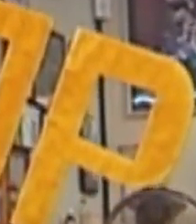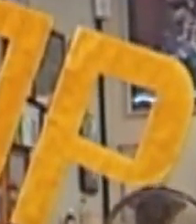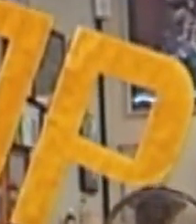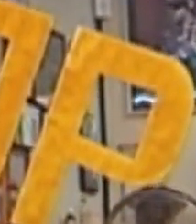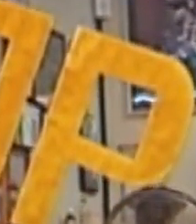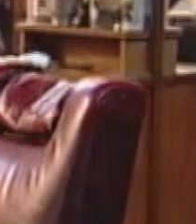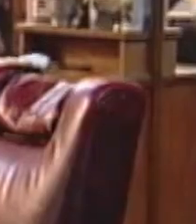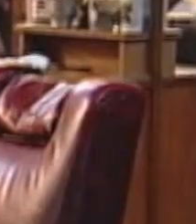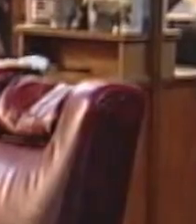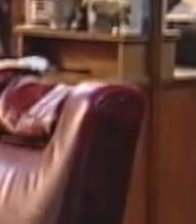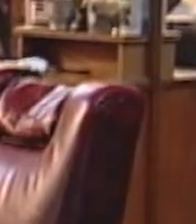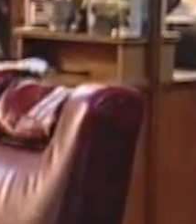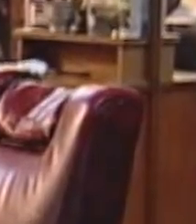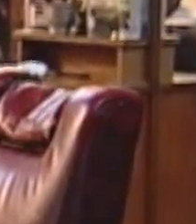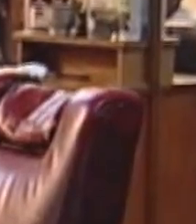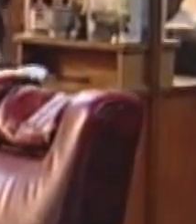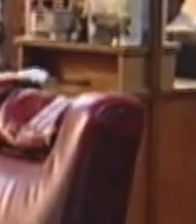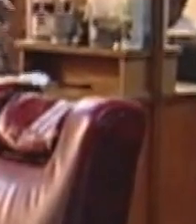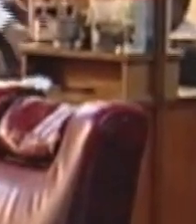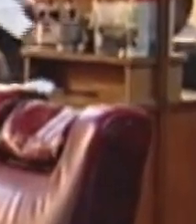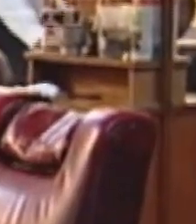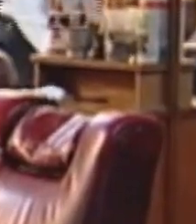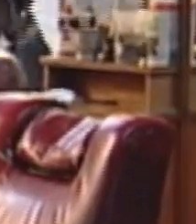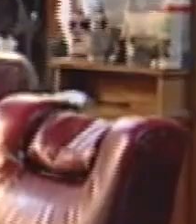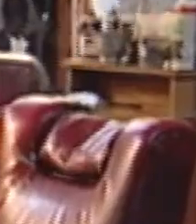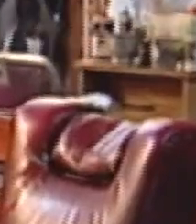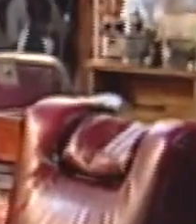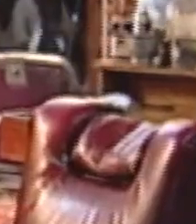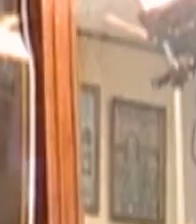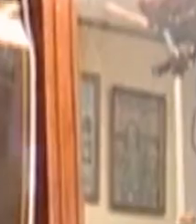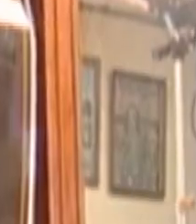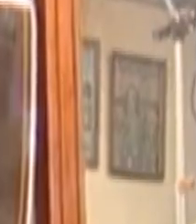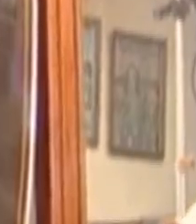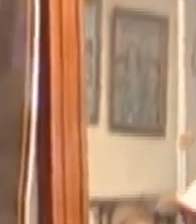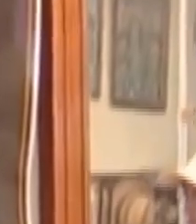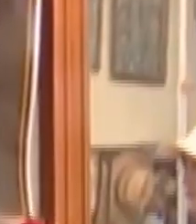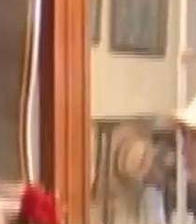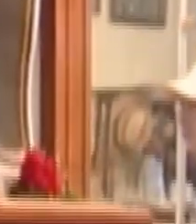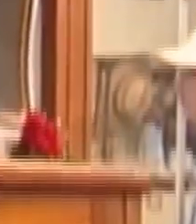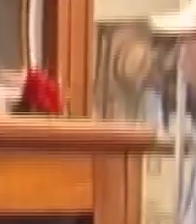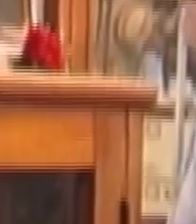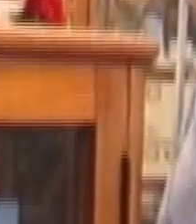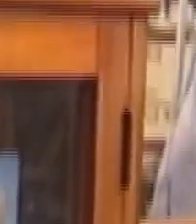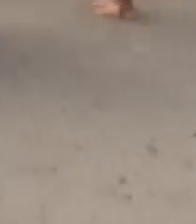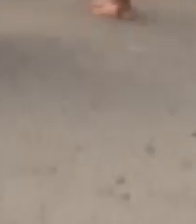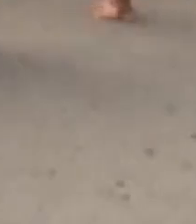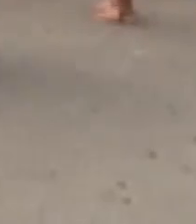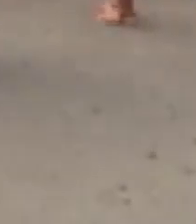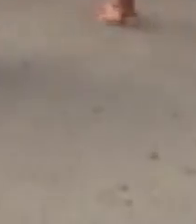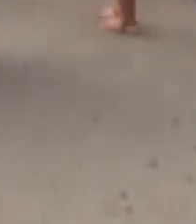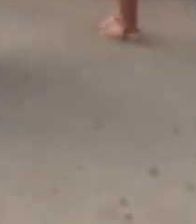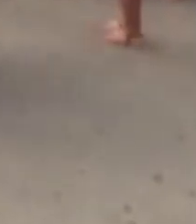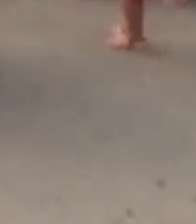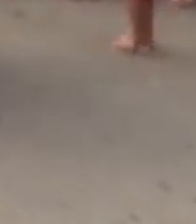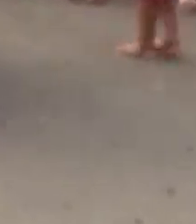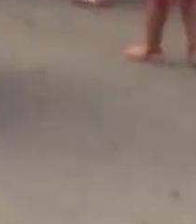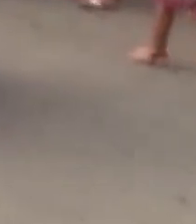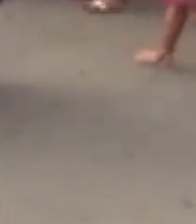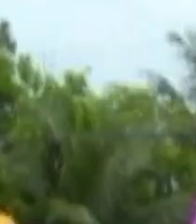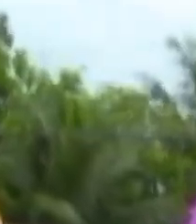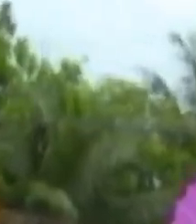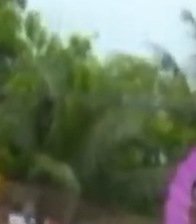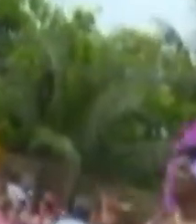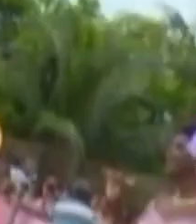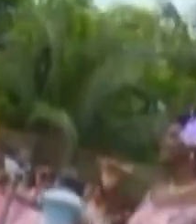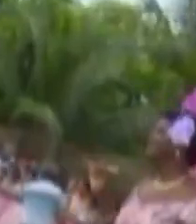and Queens. La vida de Alfred Joseph Henry, conocido como Mr. King, el gran fundador de los carnavales